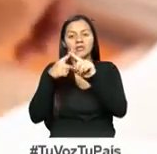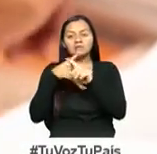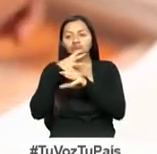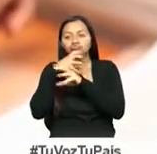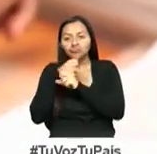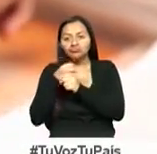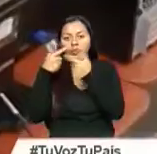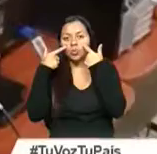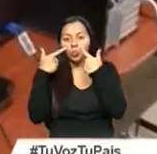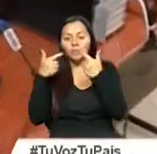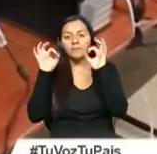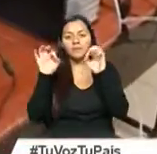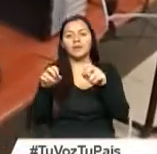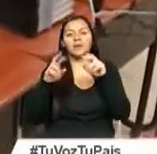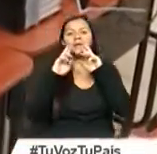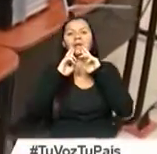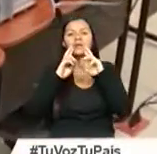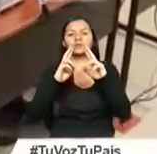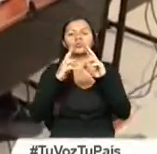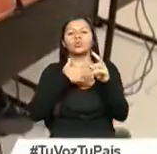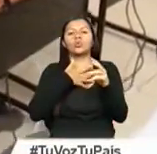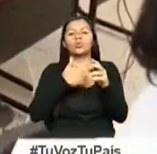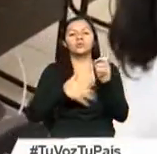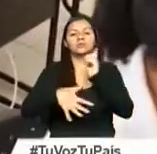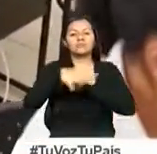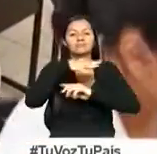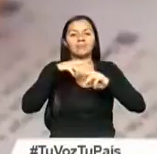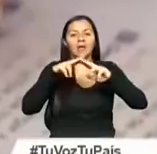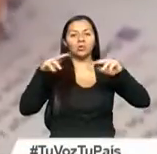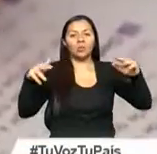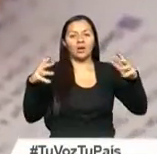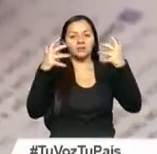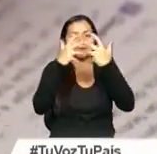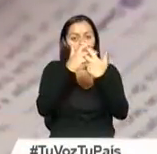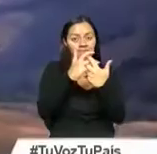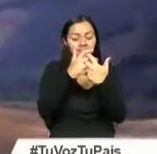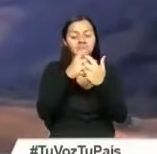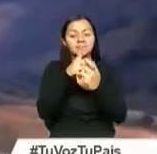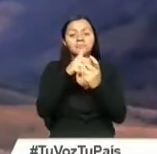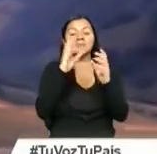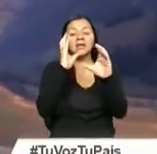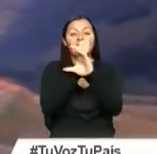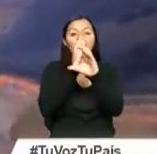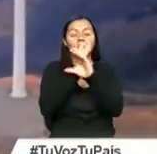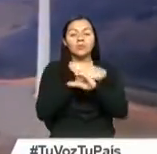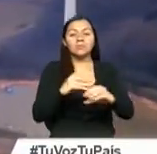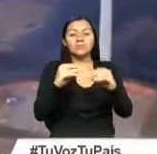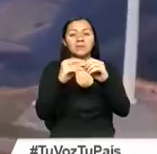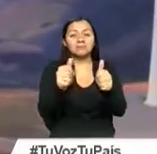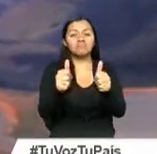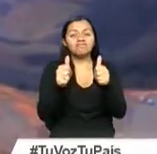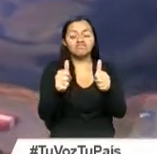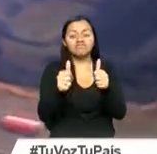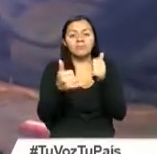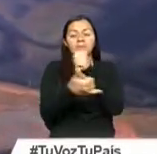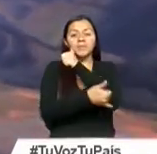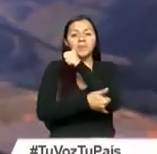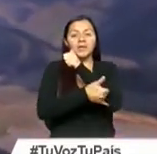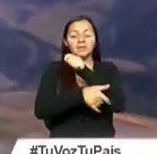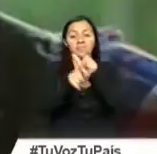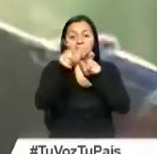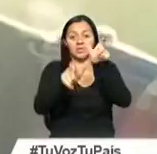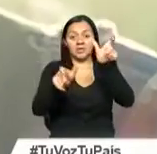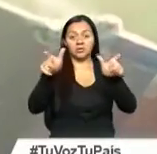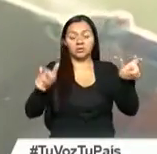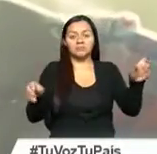resultado comparado con cada huella ecológica del país. Según este cálculo, los países más exitosos son aquellos donde la gente